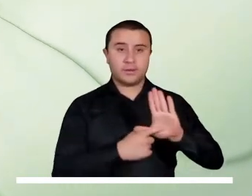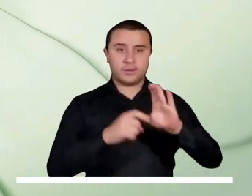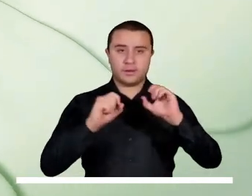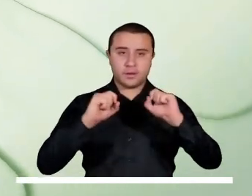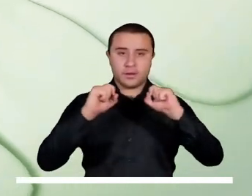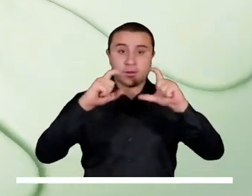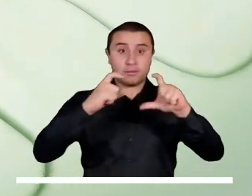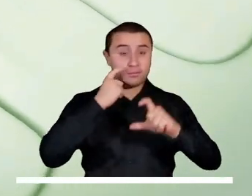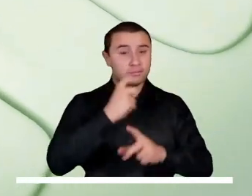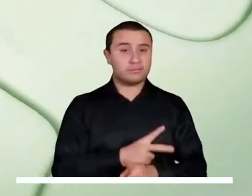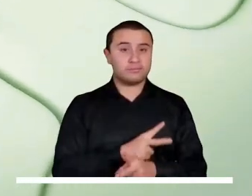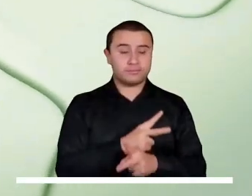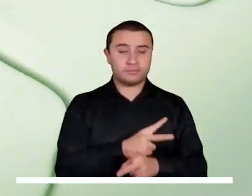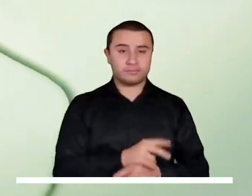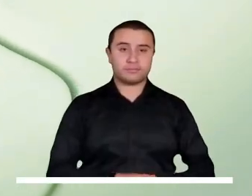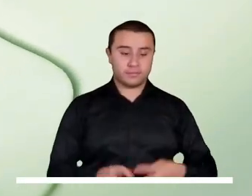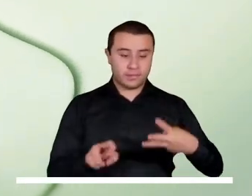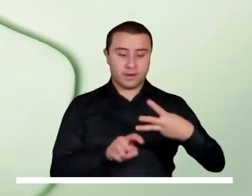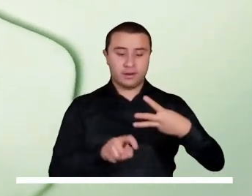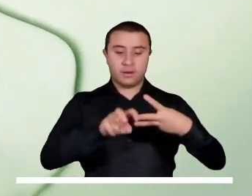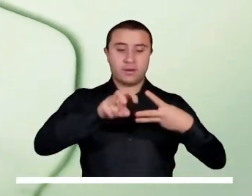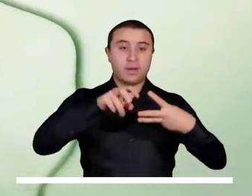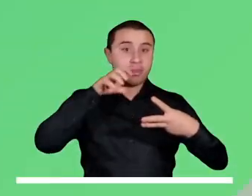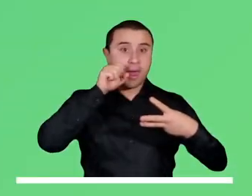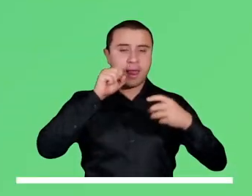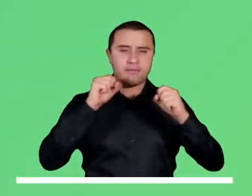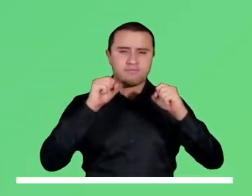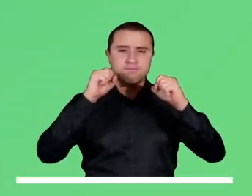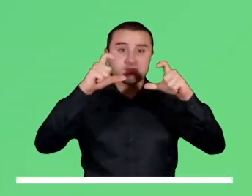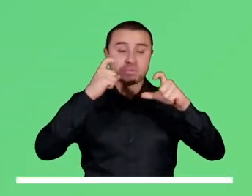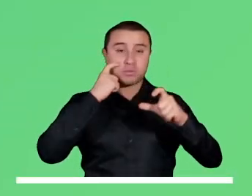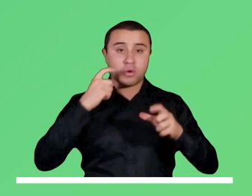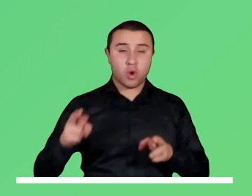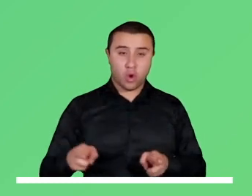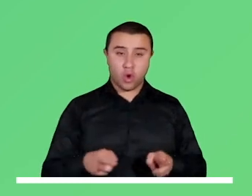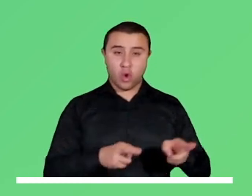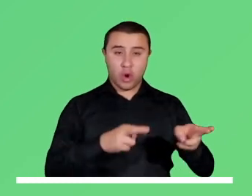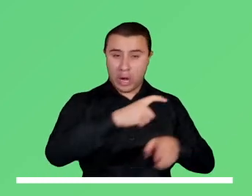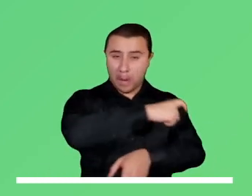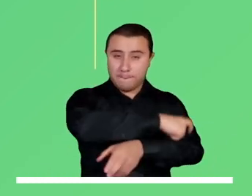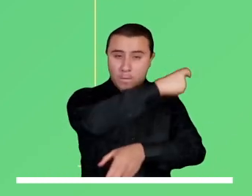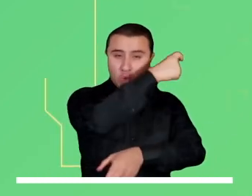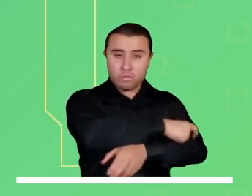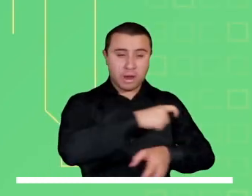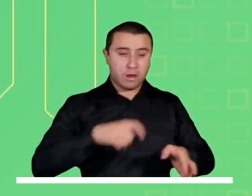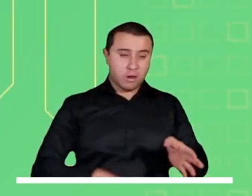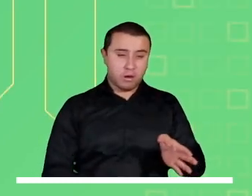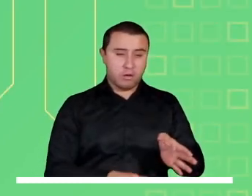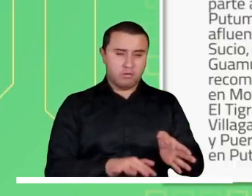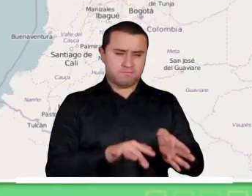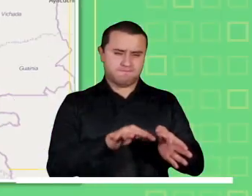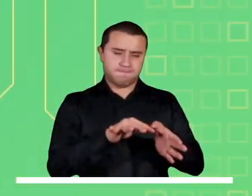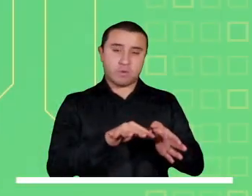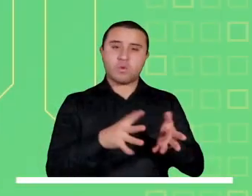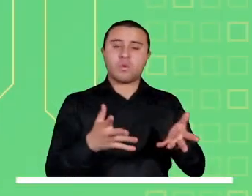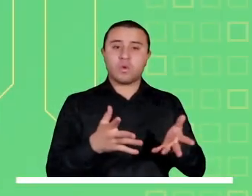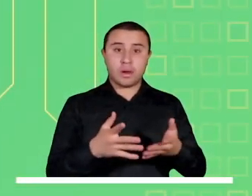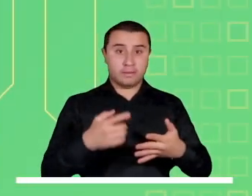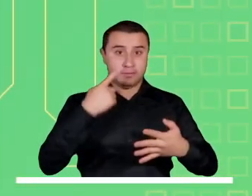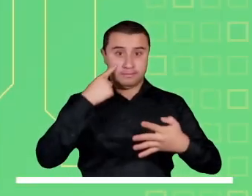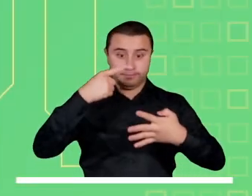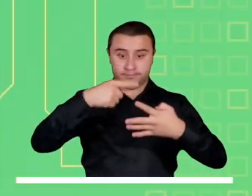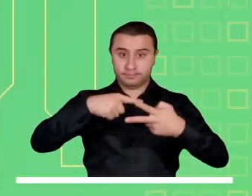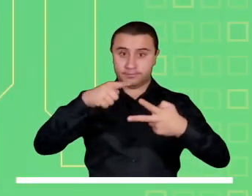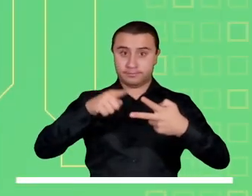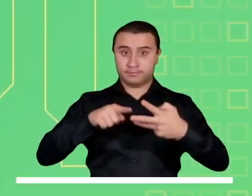largos intervalos de sol. Veamos ahora las alertas que se encuentran activas. Alerta naranja por incrementos en la parte